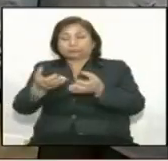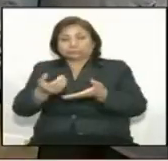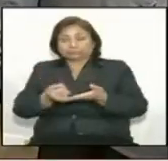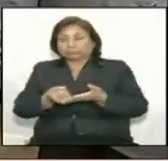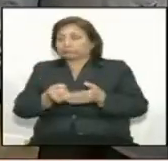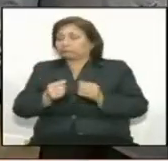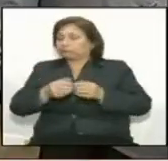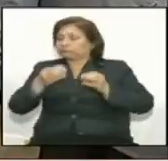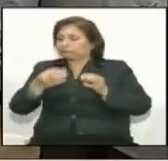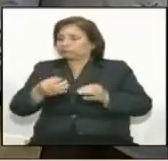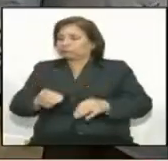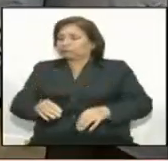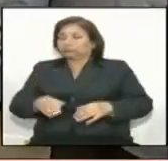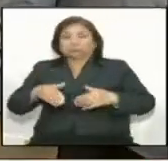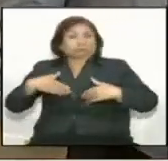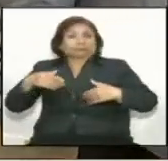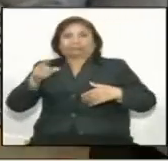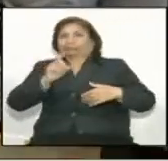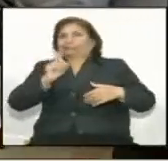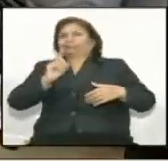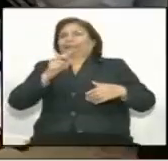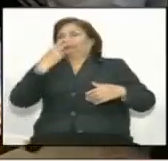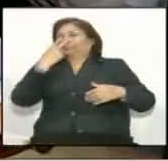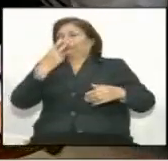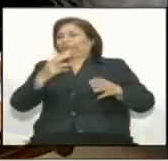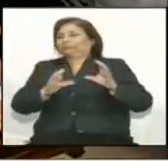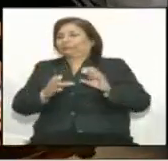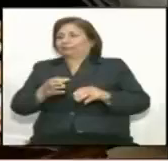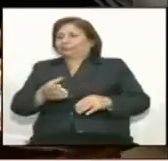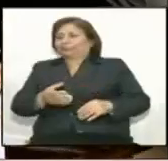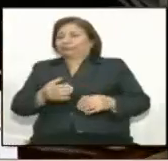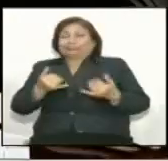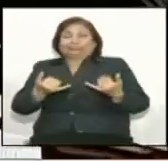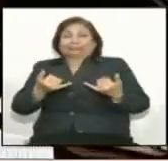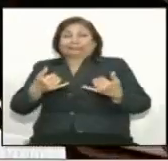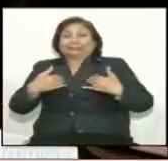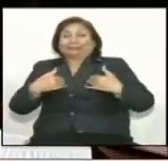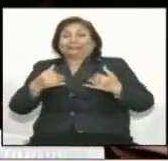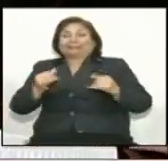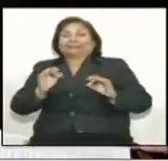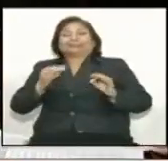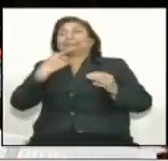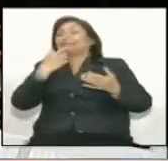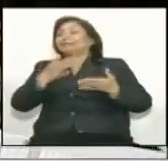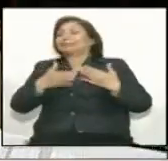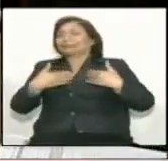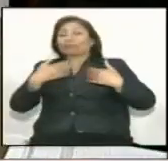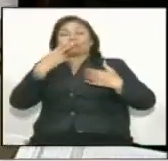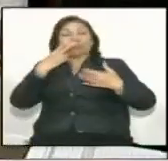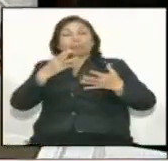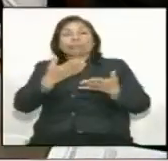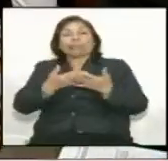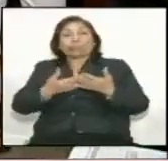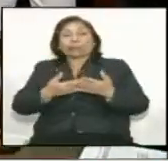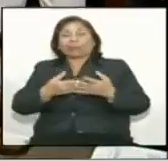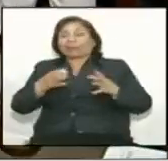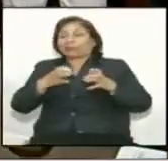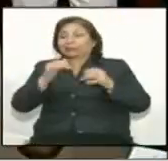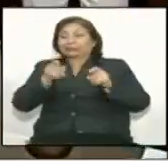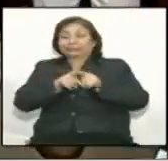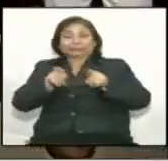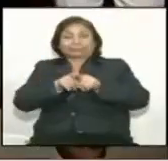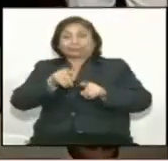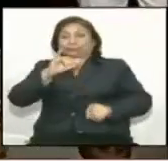lista, la hemos visto muy por encima. Como se imaginará, estamos concentrados en nuestra lista y muy contentos. Cabrera, Leslie Lazo,